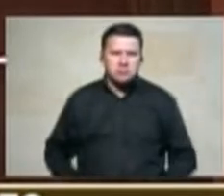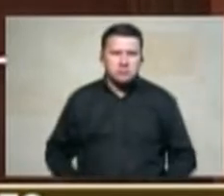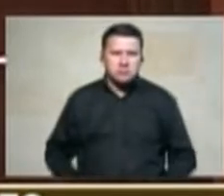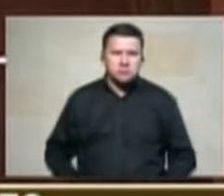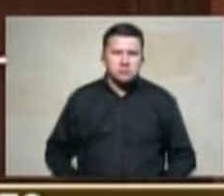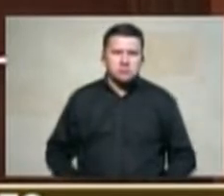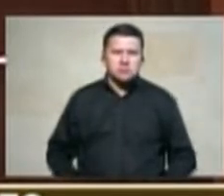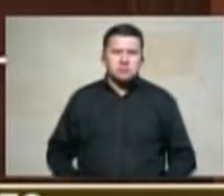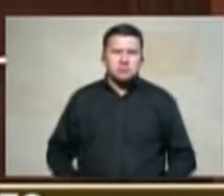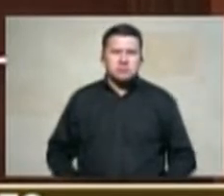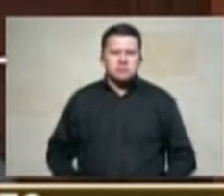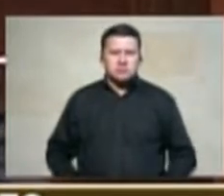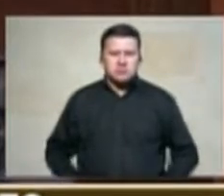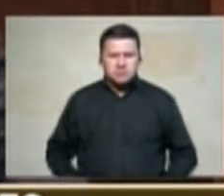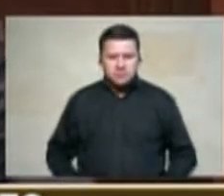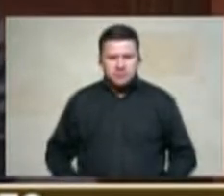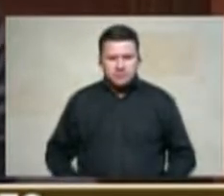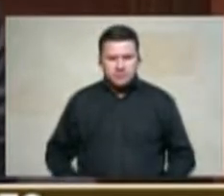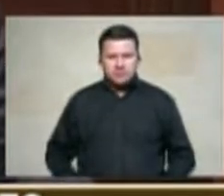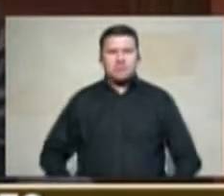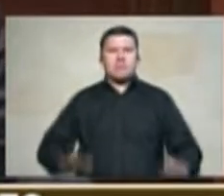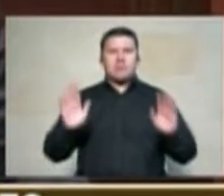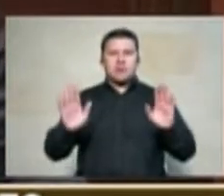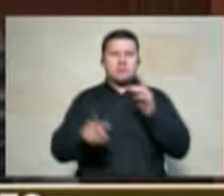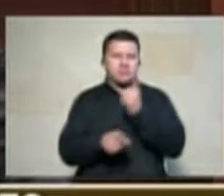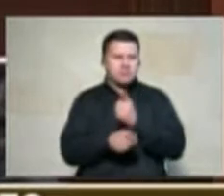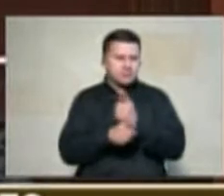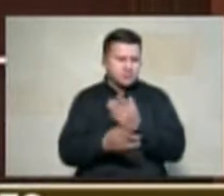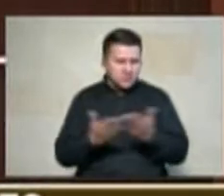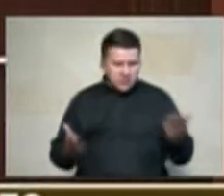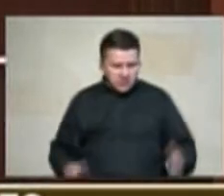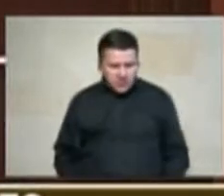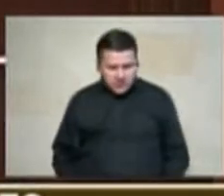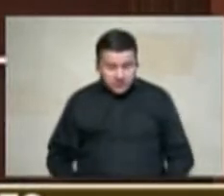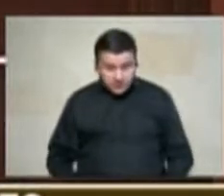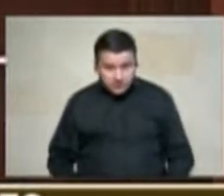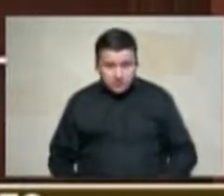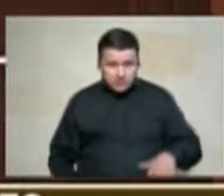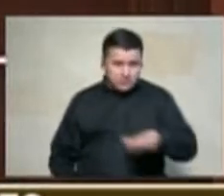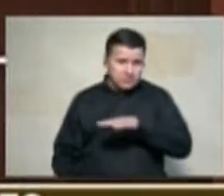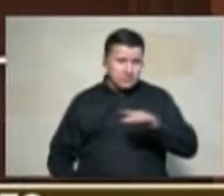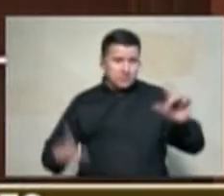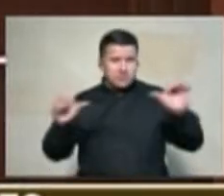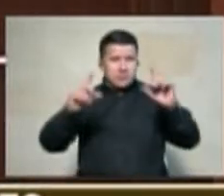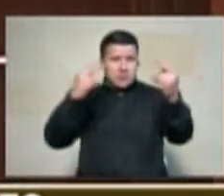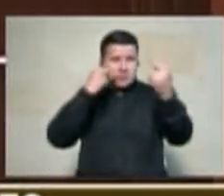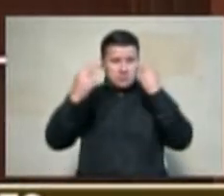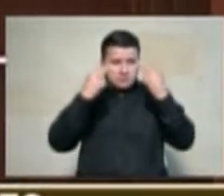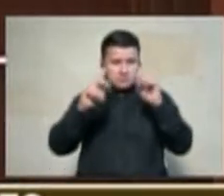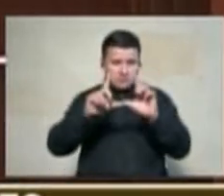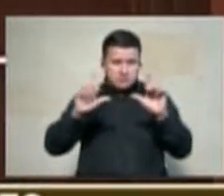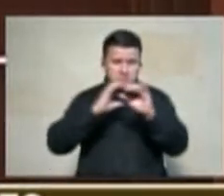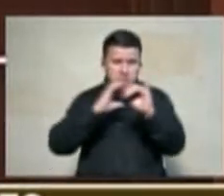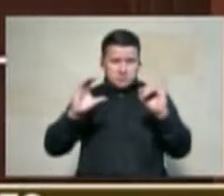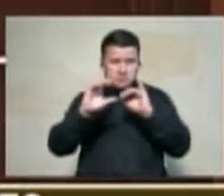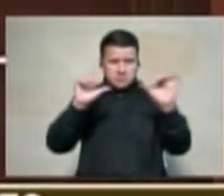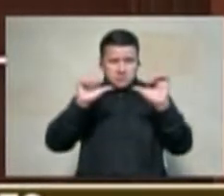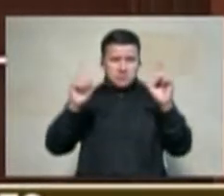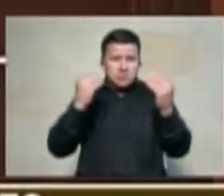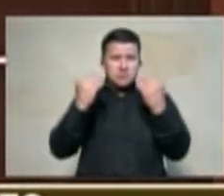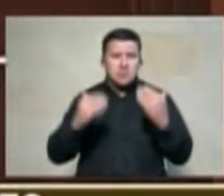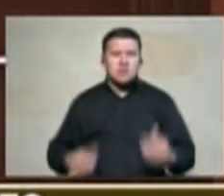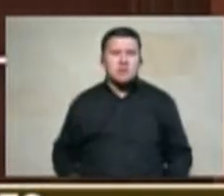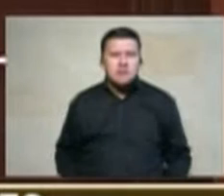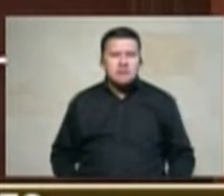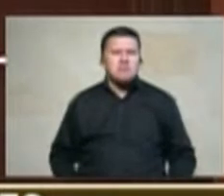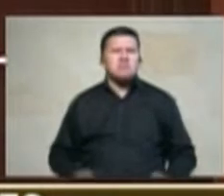déjeme precisarle a la opinión pública y a los televidentes que nos ven a este momento que es la ley 1448